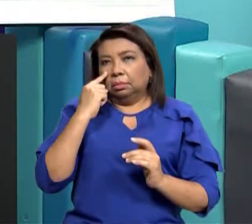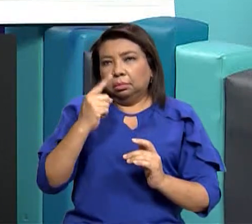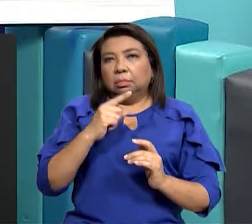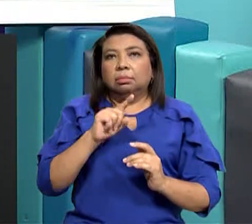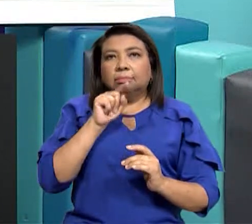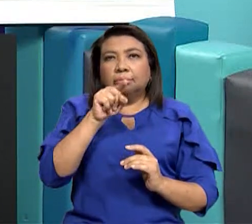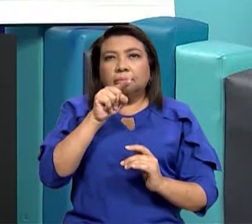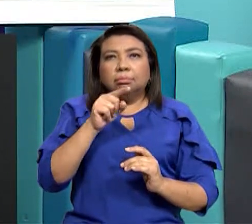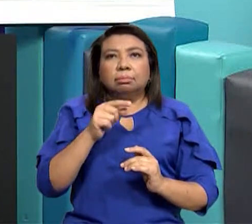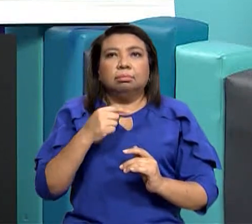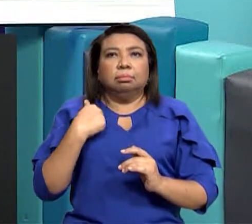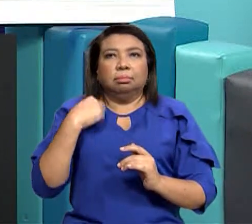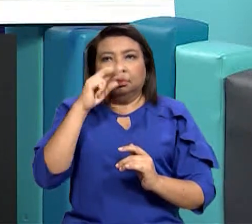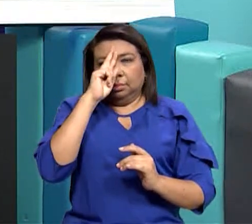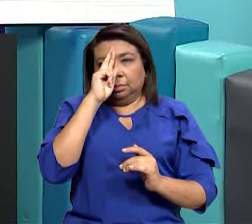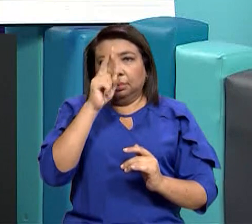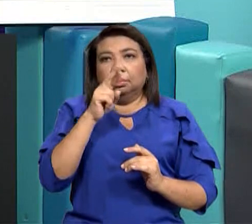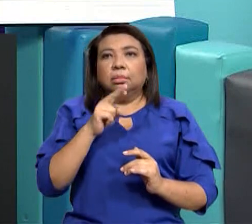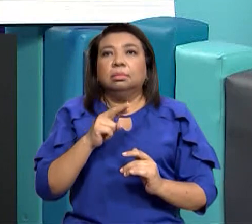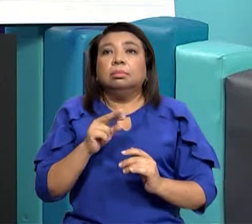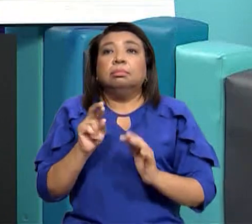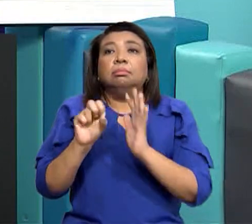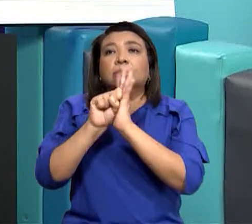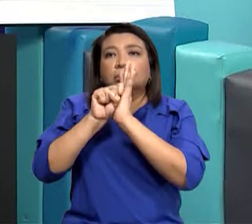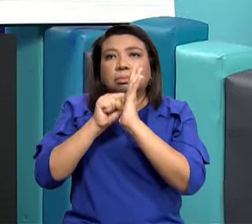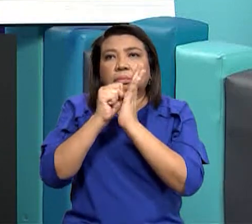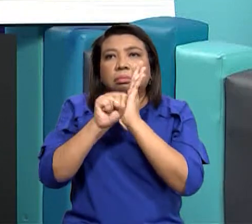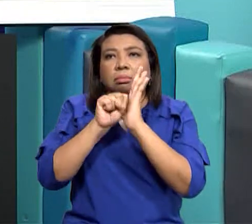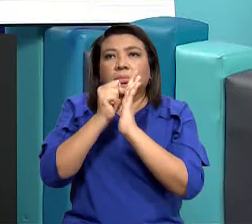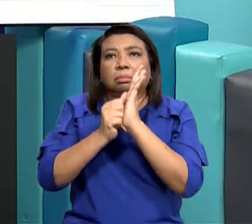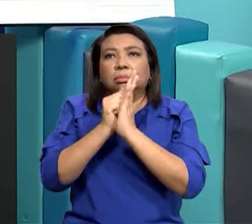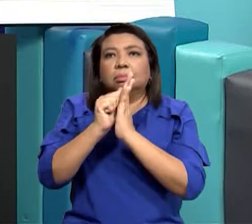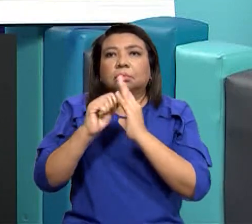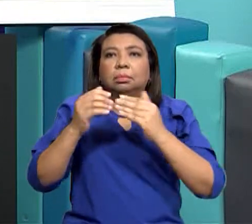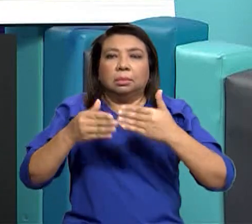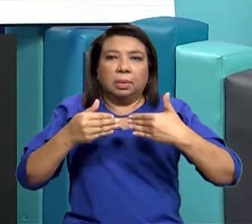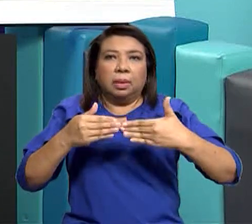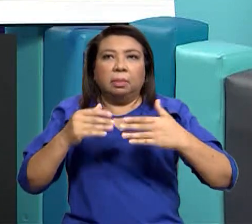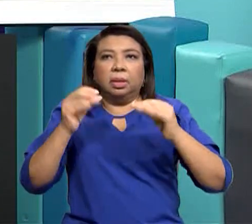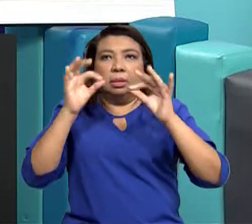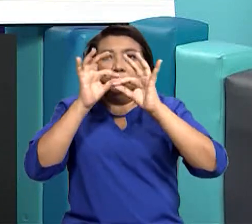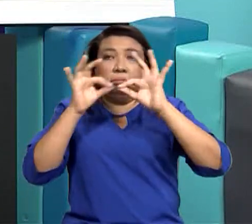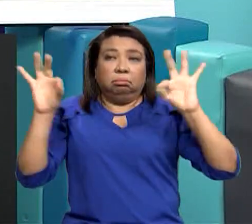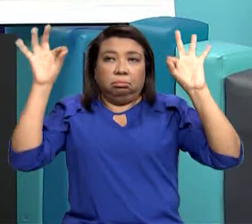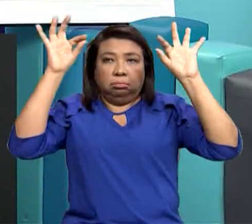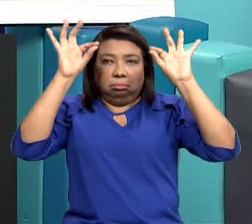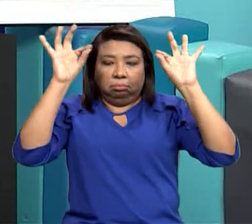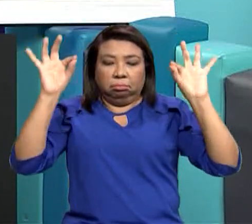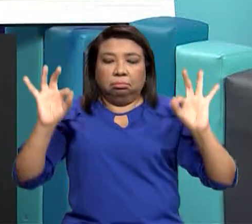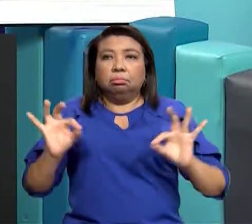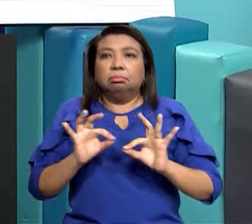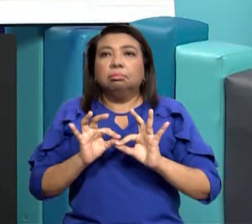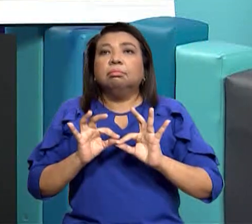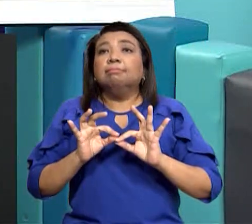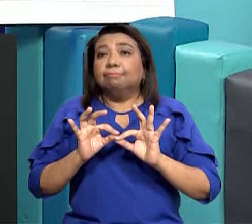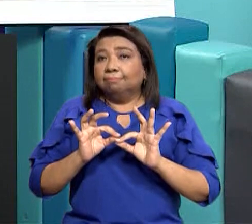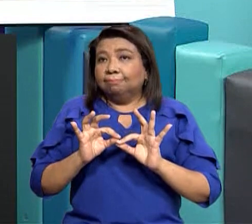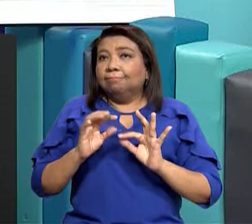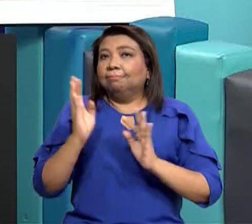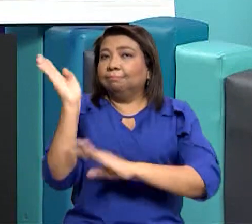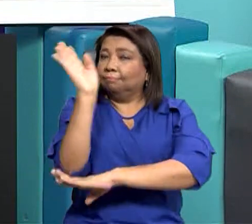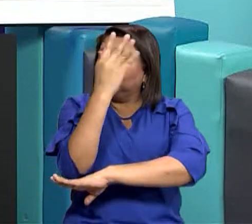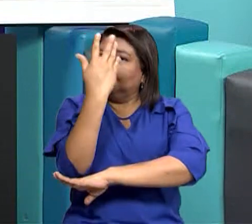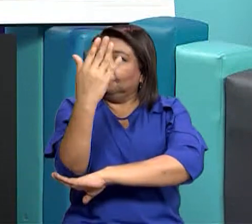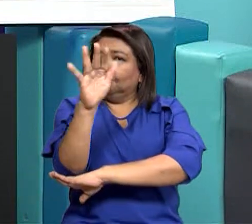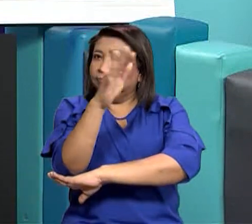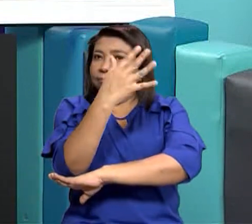comenzar a respetar son nuestros símbolos patrios cuáles son nuestros símbolos patrios chicos la bandera el escudo el himno